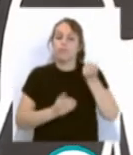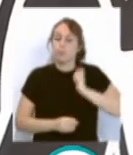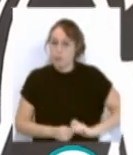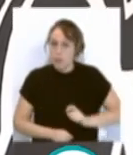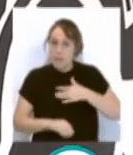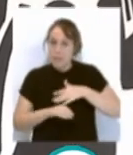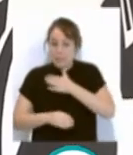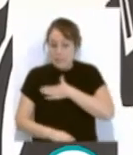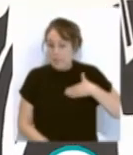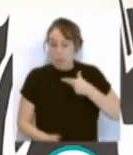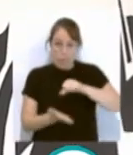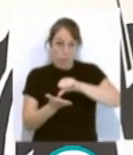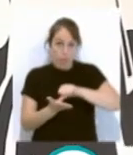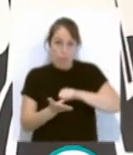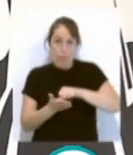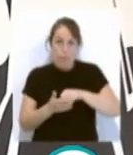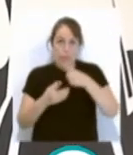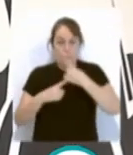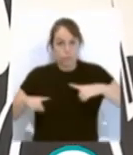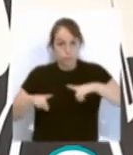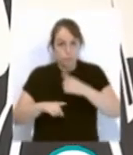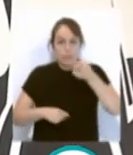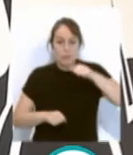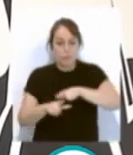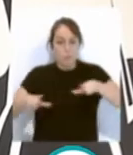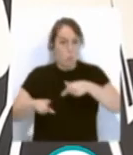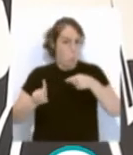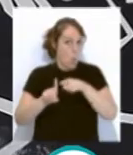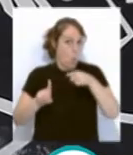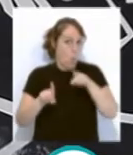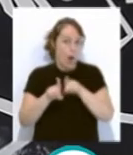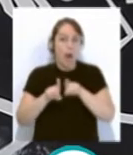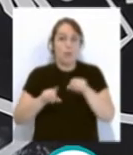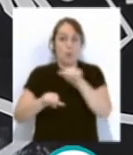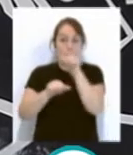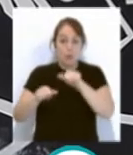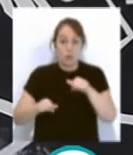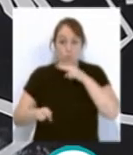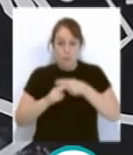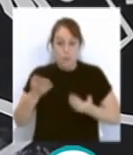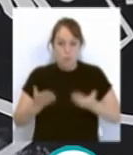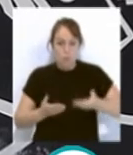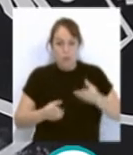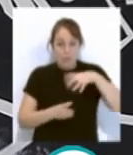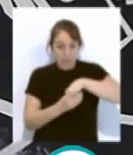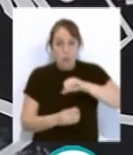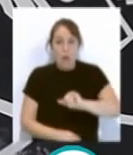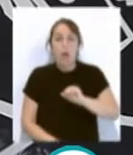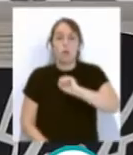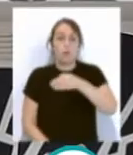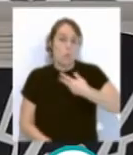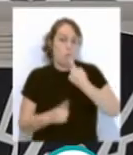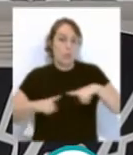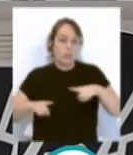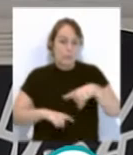en la ciudad, convirtiéndose así en una sala referente. Asimismo, La Báscula también alberga ahora un club de músicos, para lo que se ha